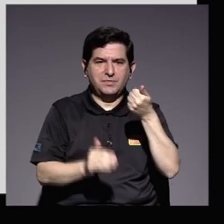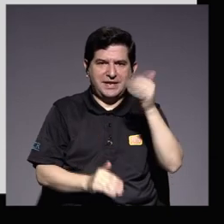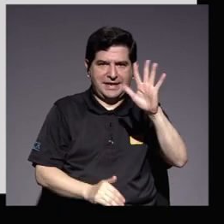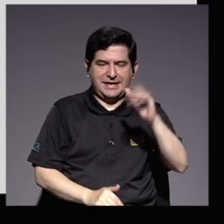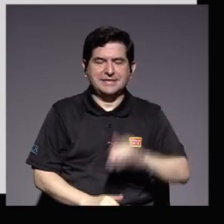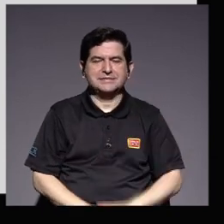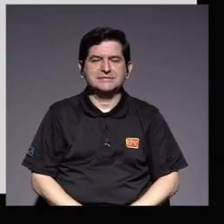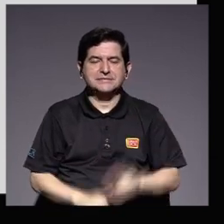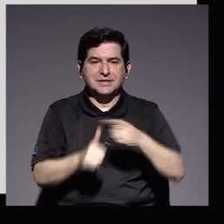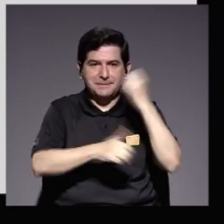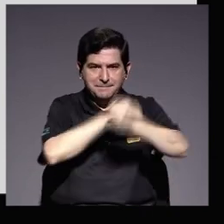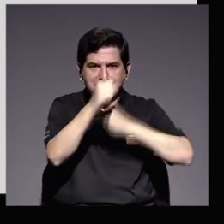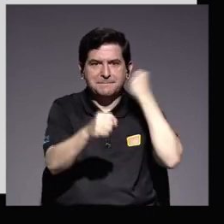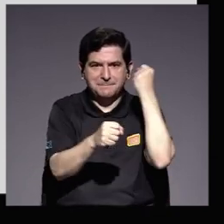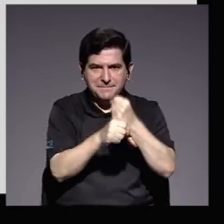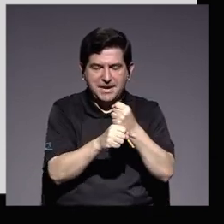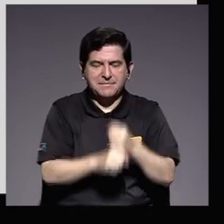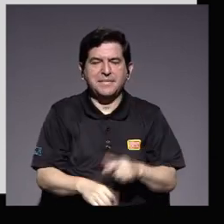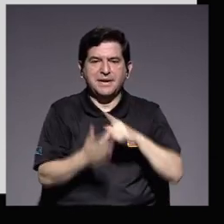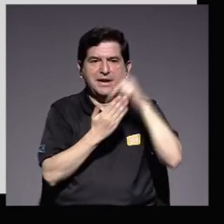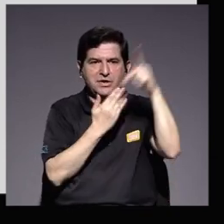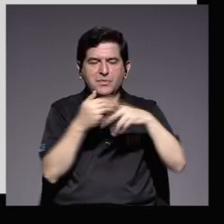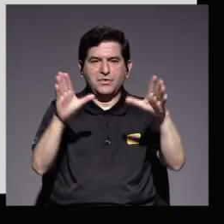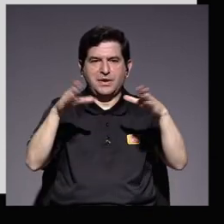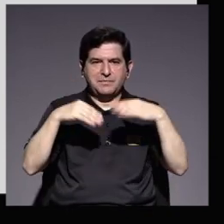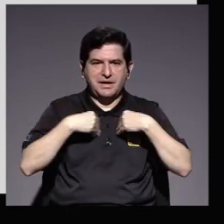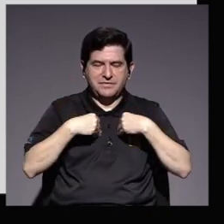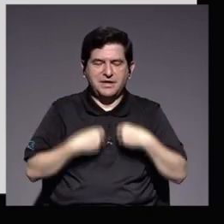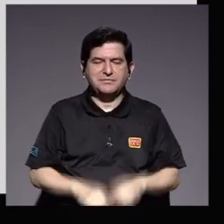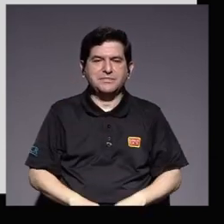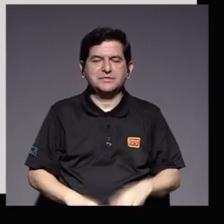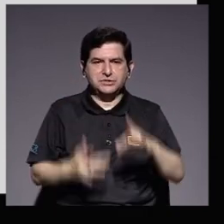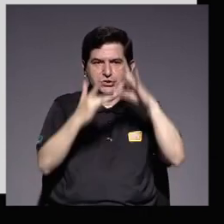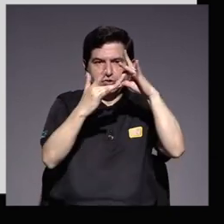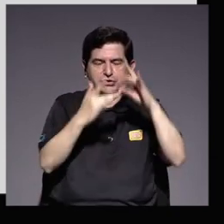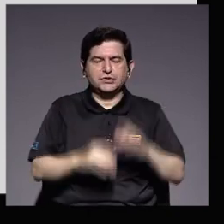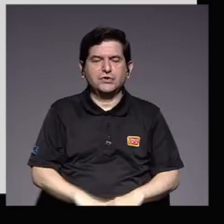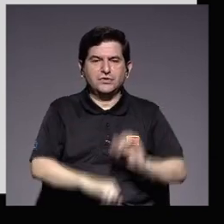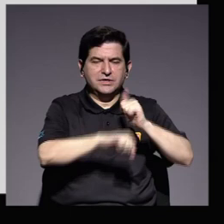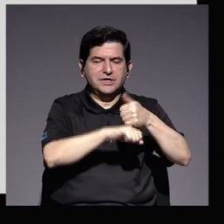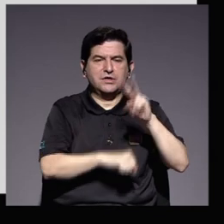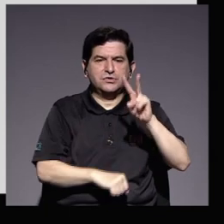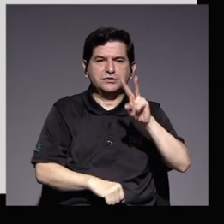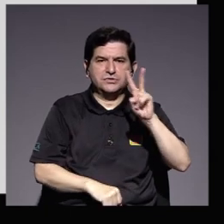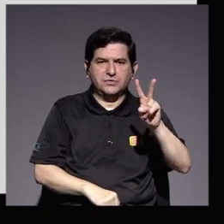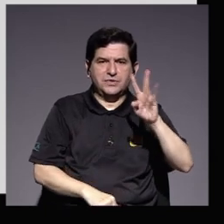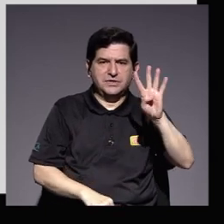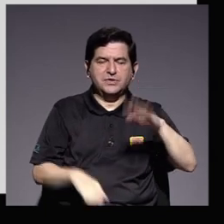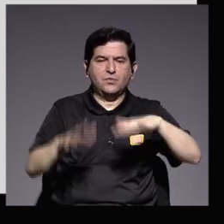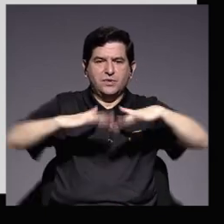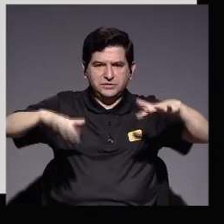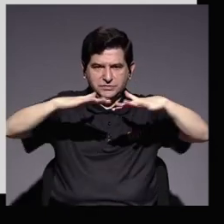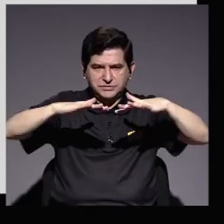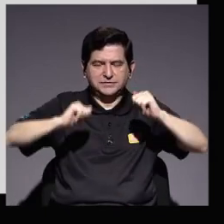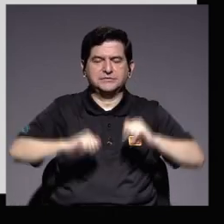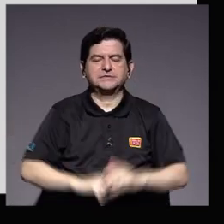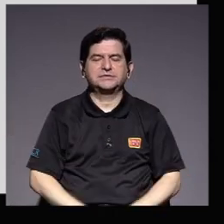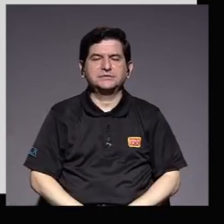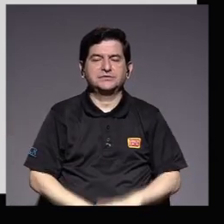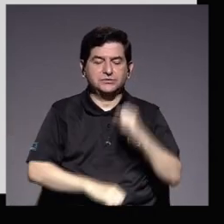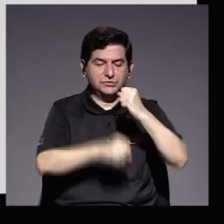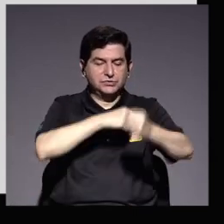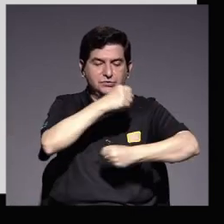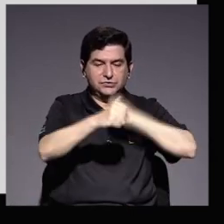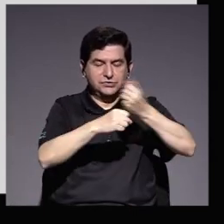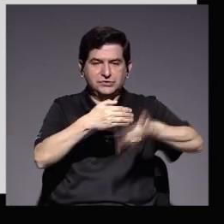el primer año justamente del programa de admisión diferida se pudieron designar 224 cupos y el año